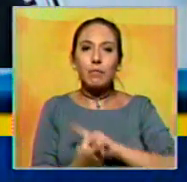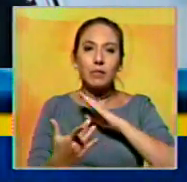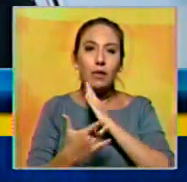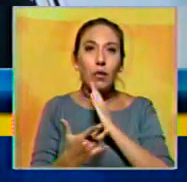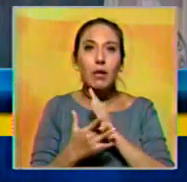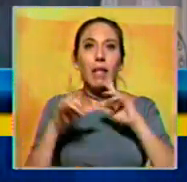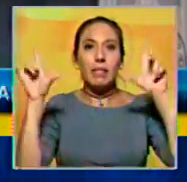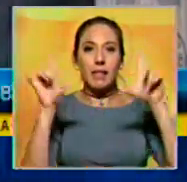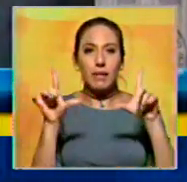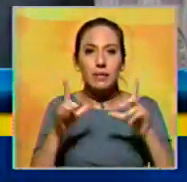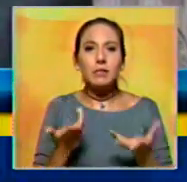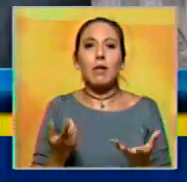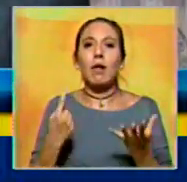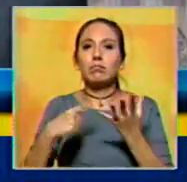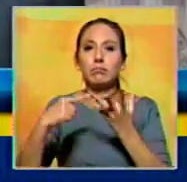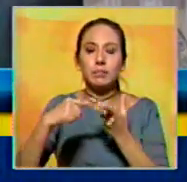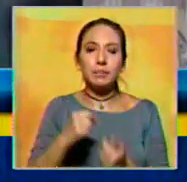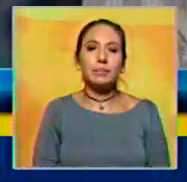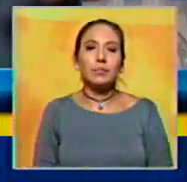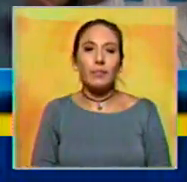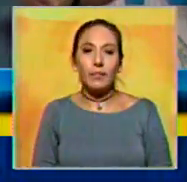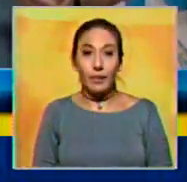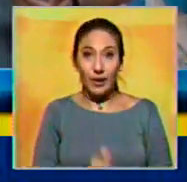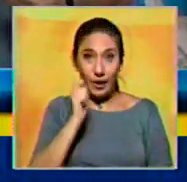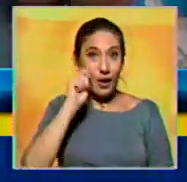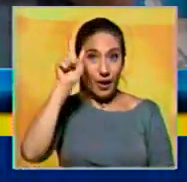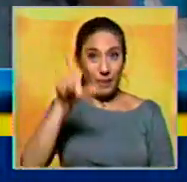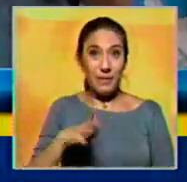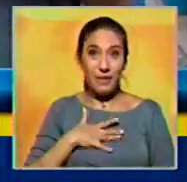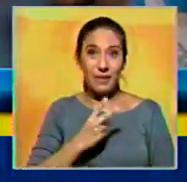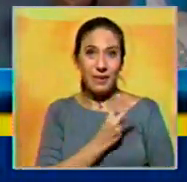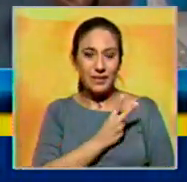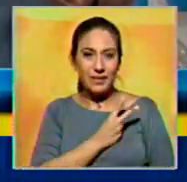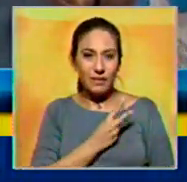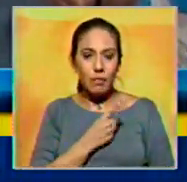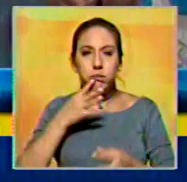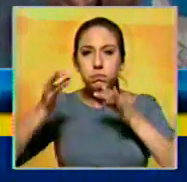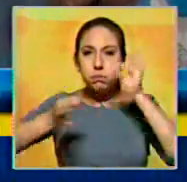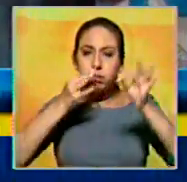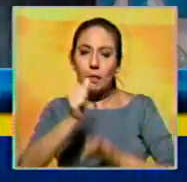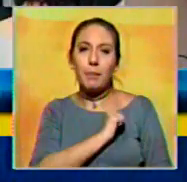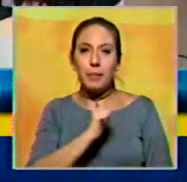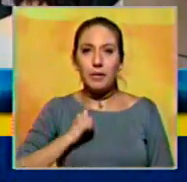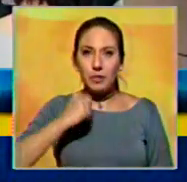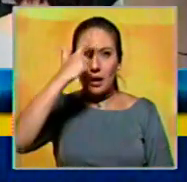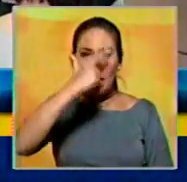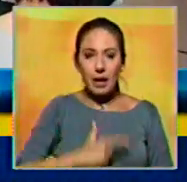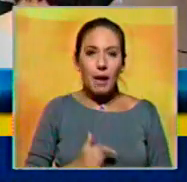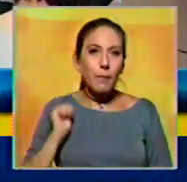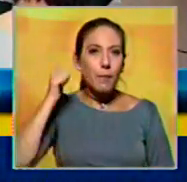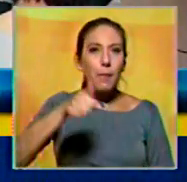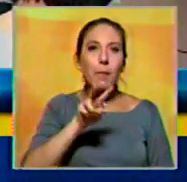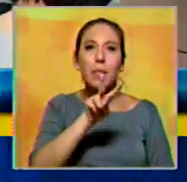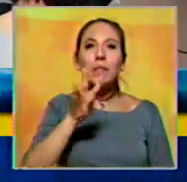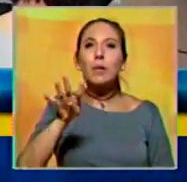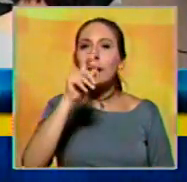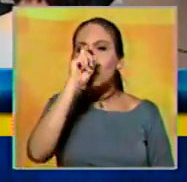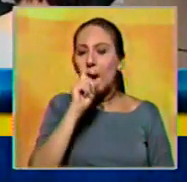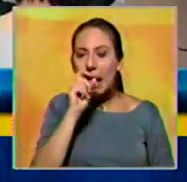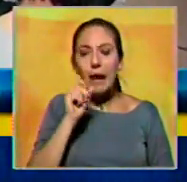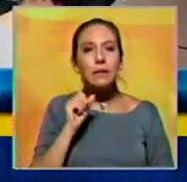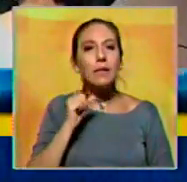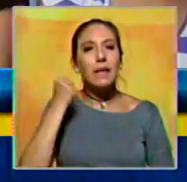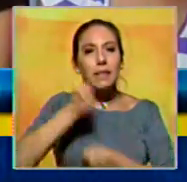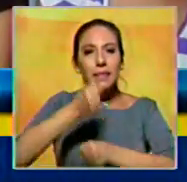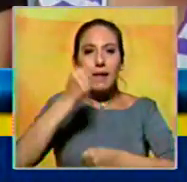como la televisión. Eduardo Rodríguez, en representación de Noticiero Benevisión, expuso su testimonio personal a lo largo de más de 24 años de ejercicio